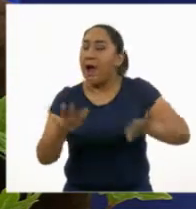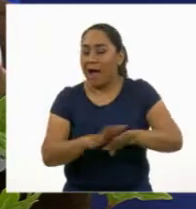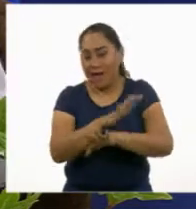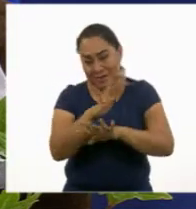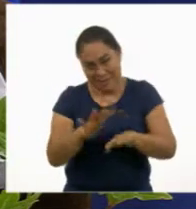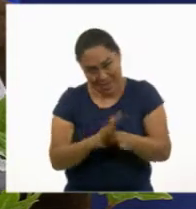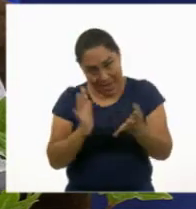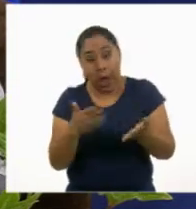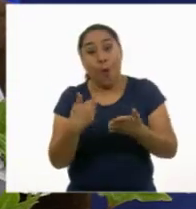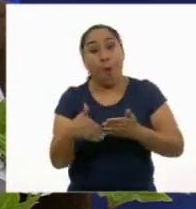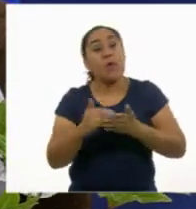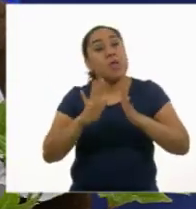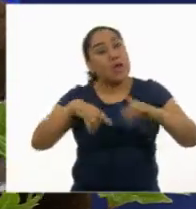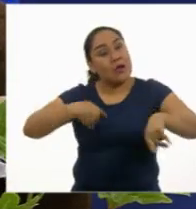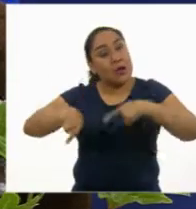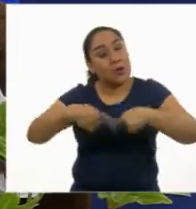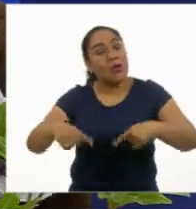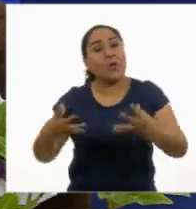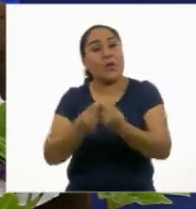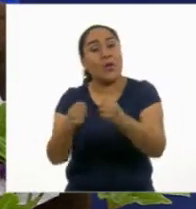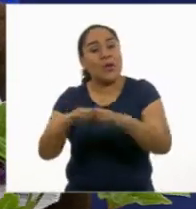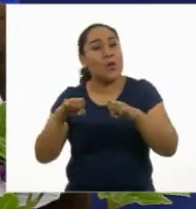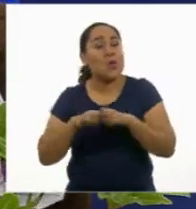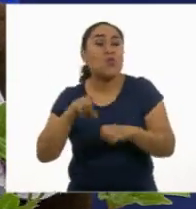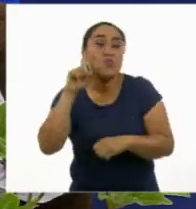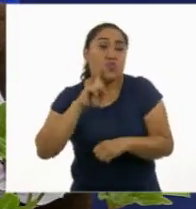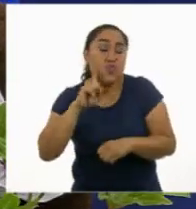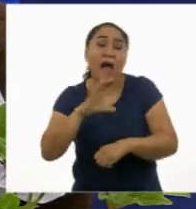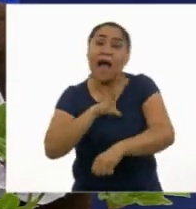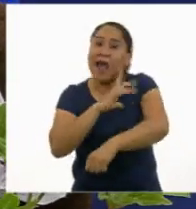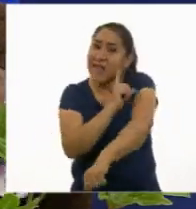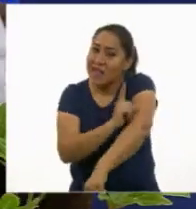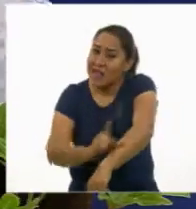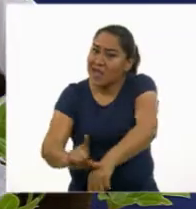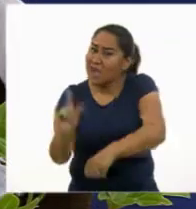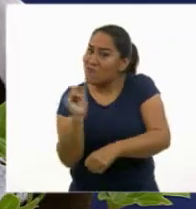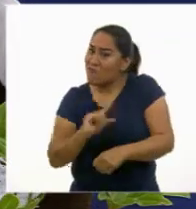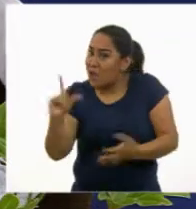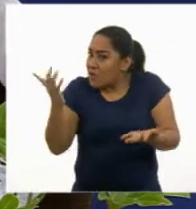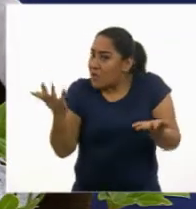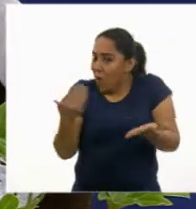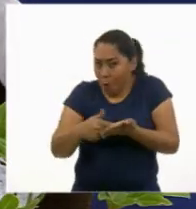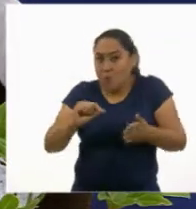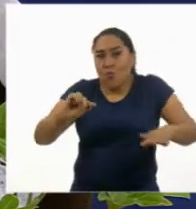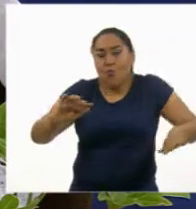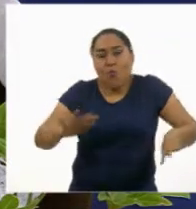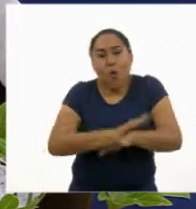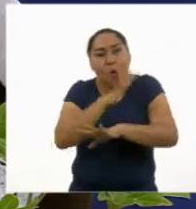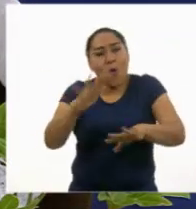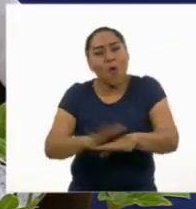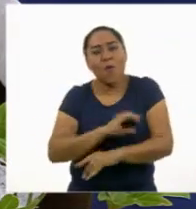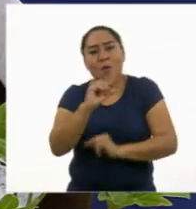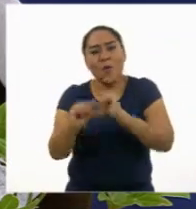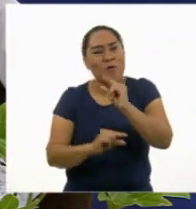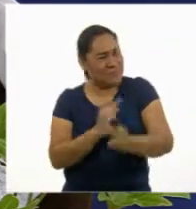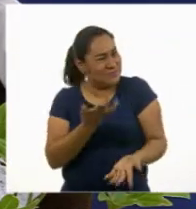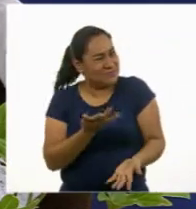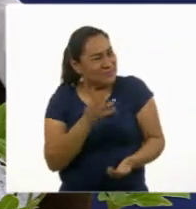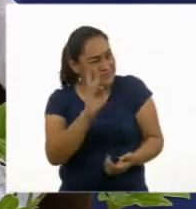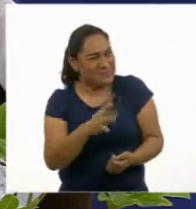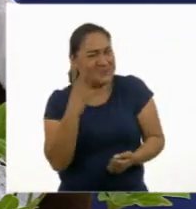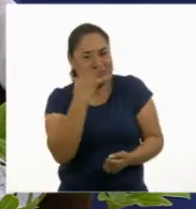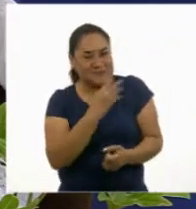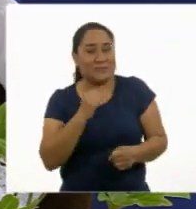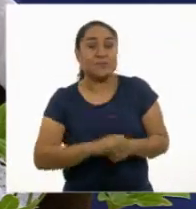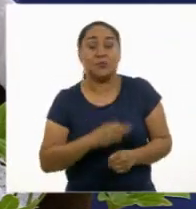Hay equipos de fútbol femenino y hay una liga profesional de fútbol. Qué hermoso es este cambio, ¿no crees? Los